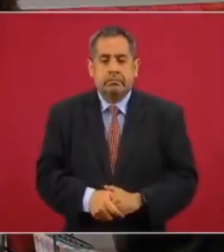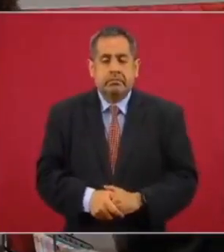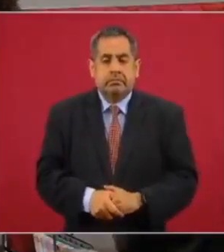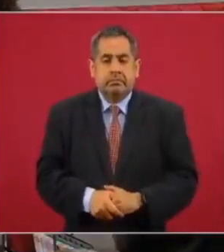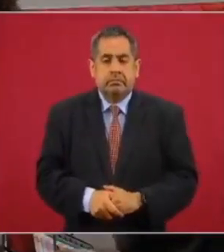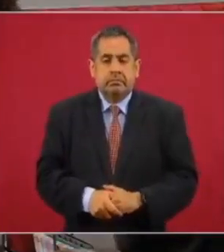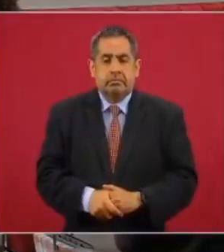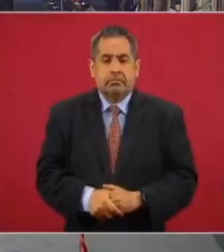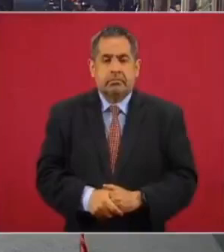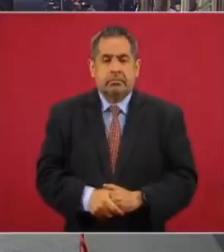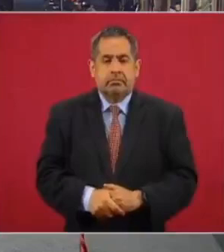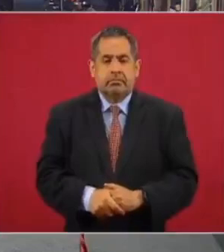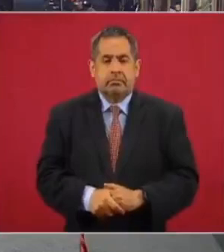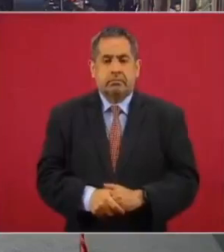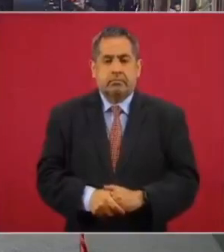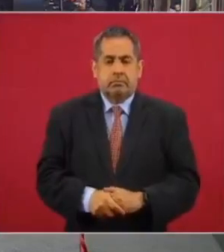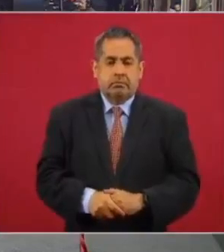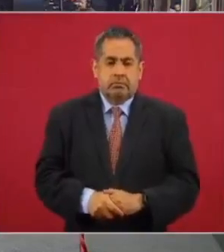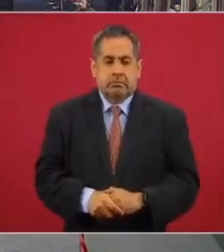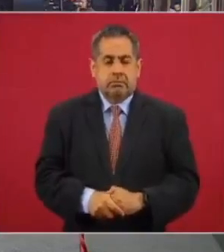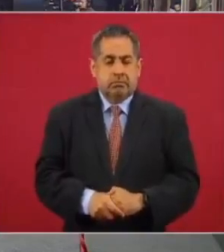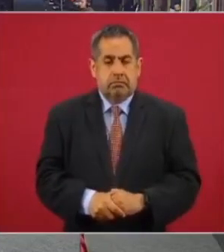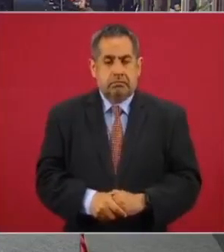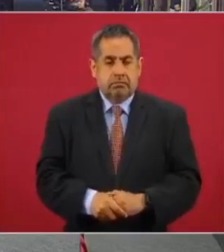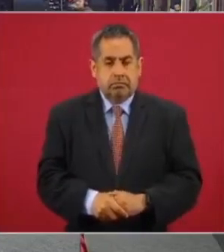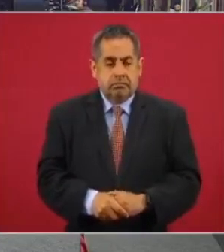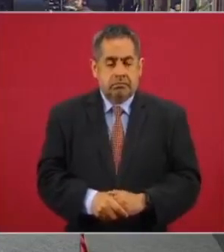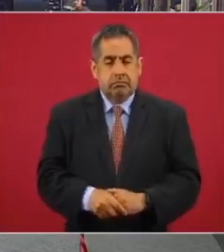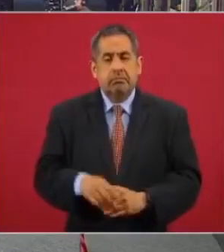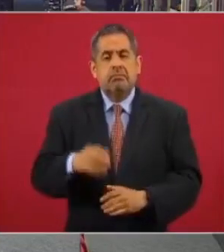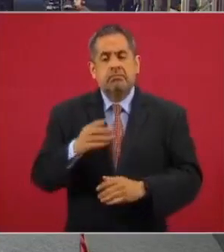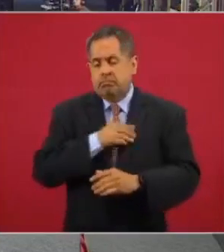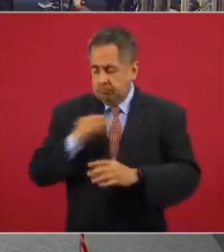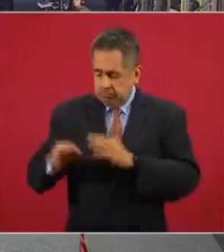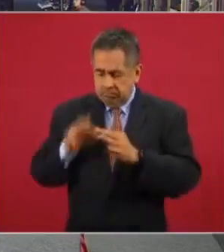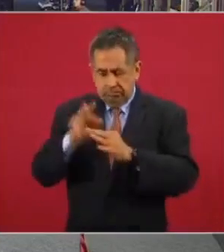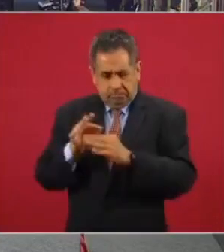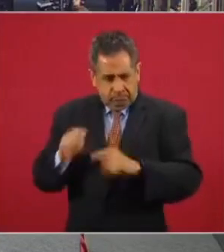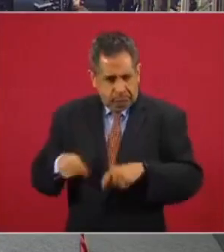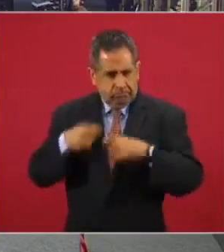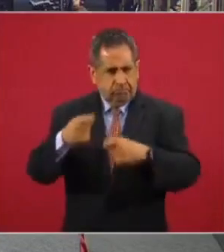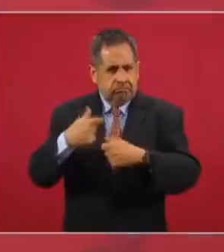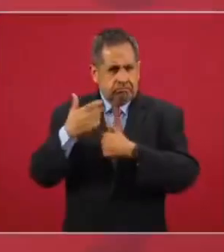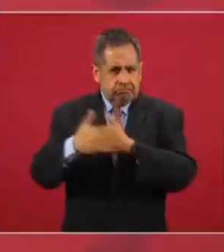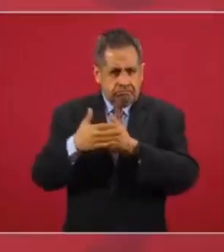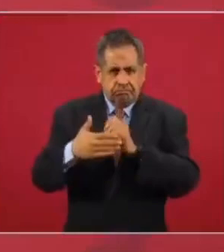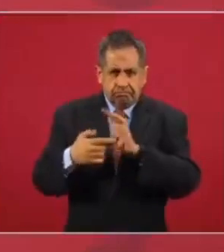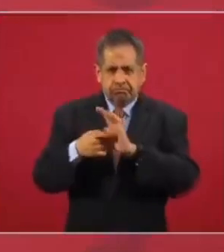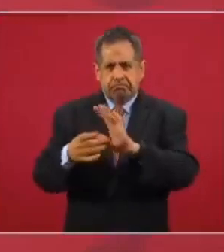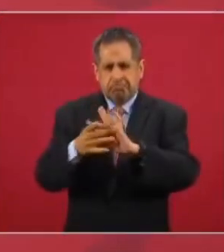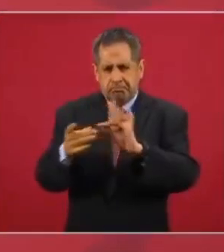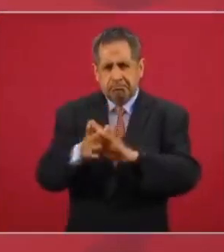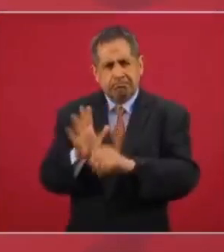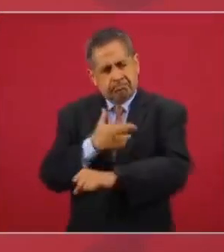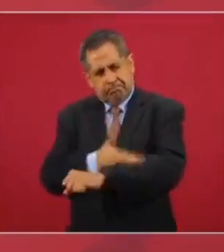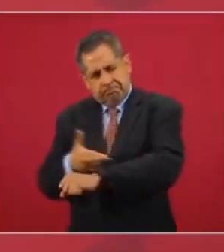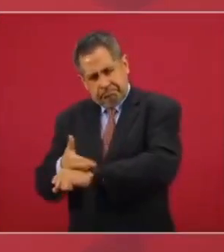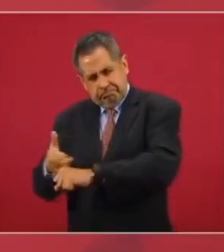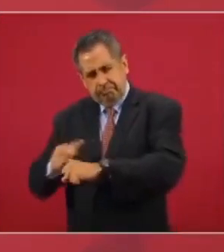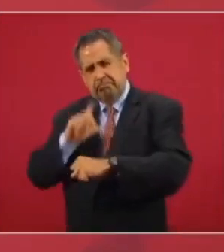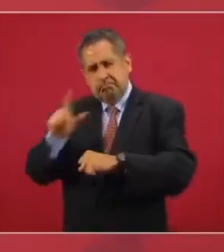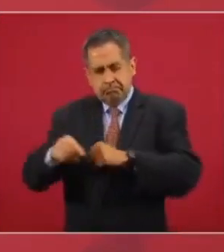¿Cómo se va a cumplir? ¿Cómo se va a Vamos a cumplir, ya les iremos dando los detalles de lo que estamos haciendo,